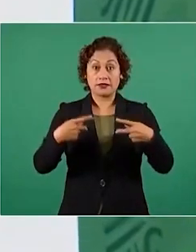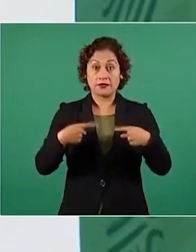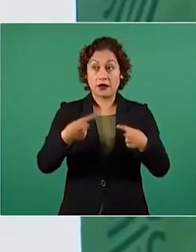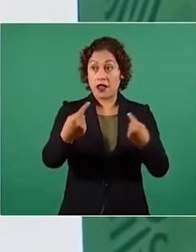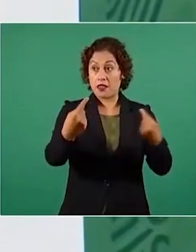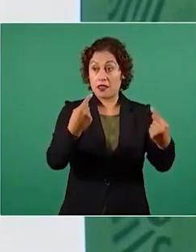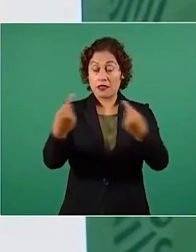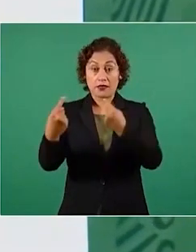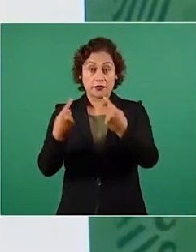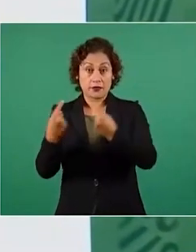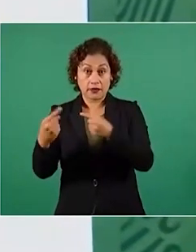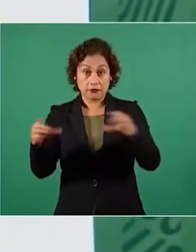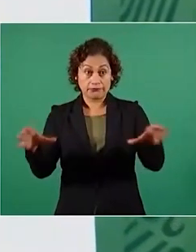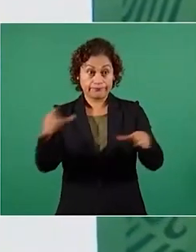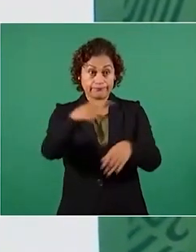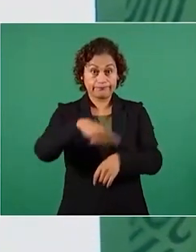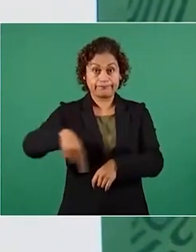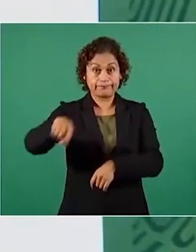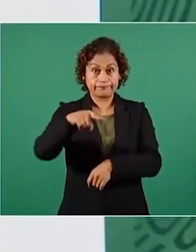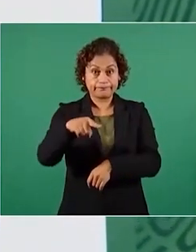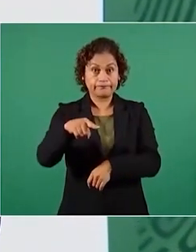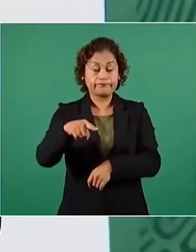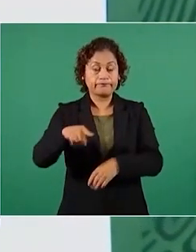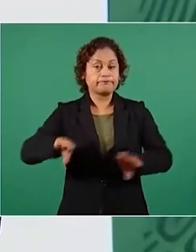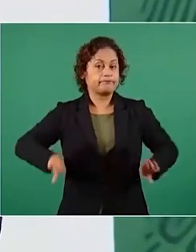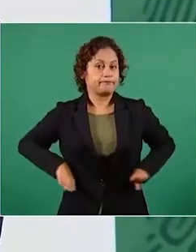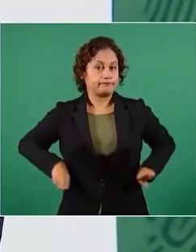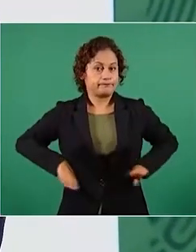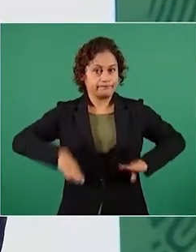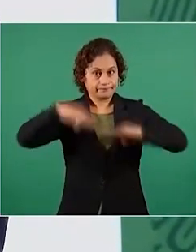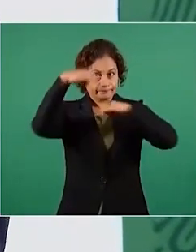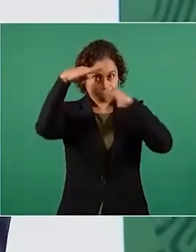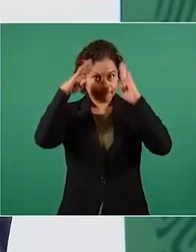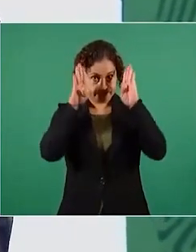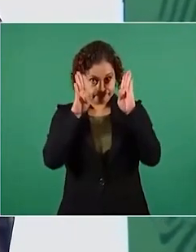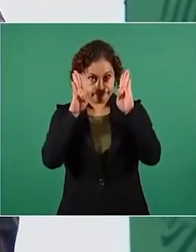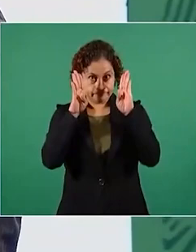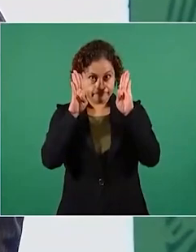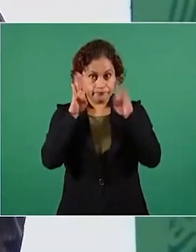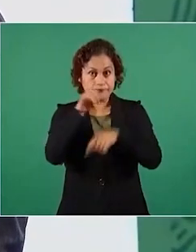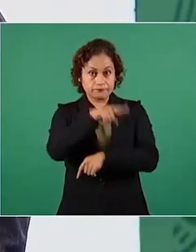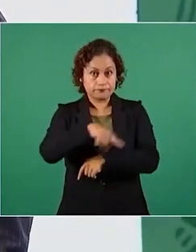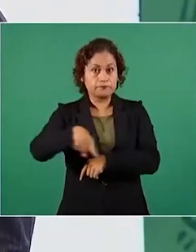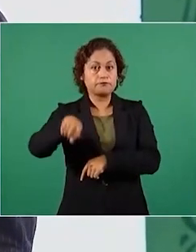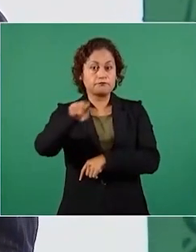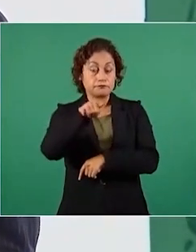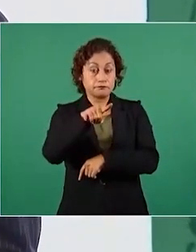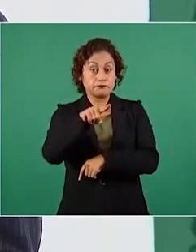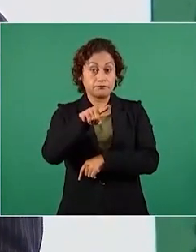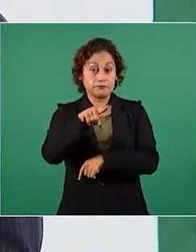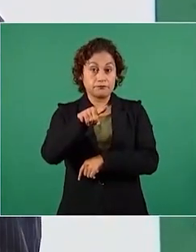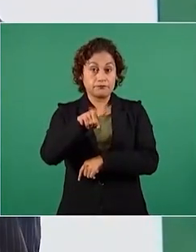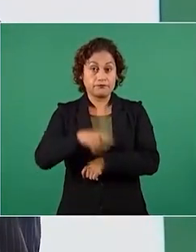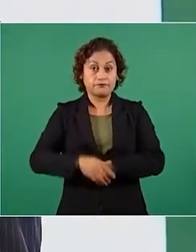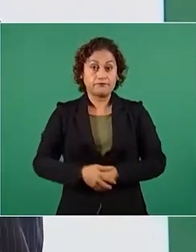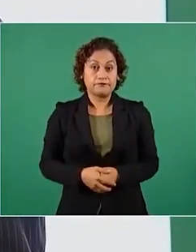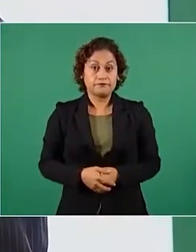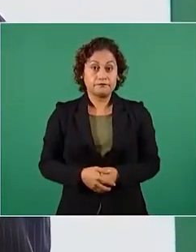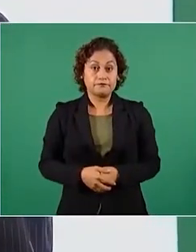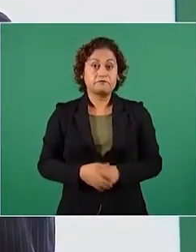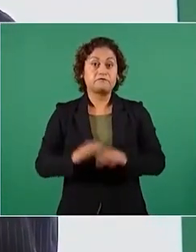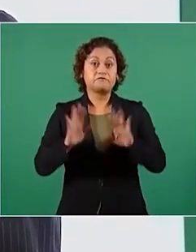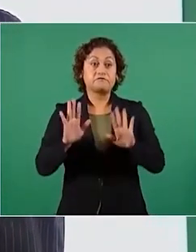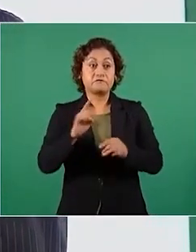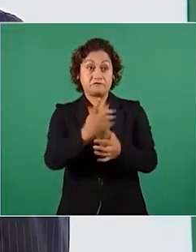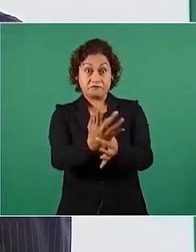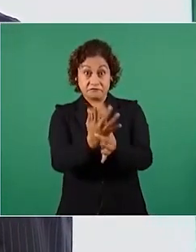los del bloque conservador hablan de dictadura